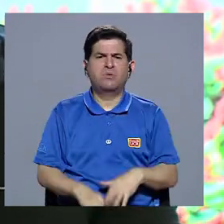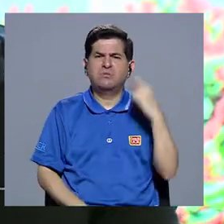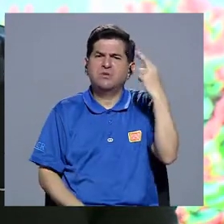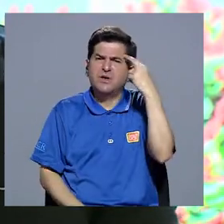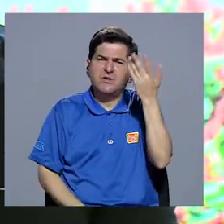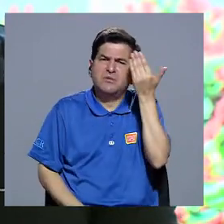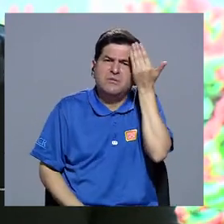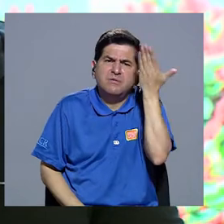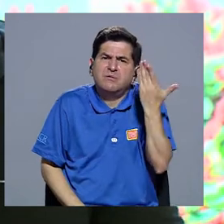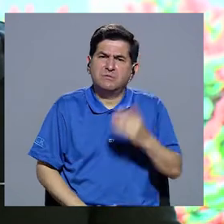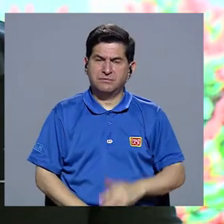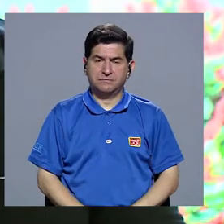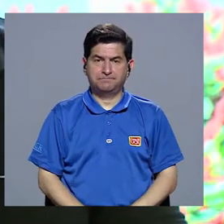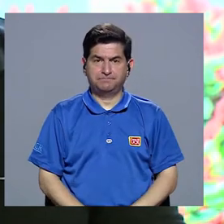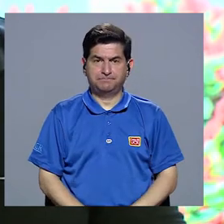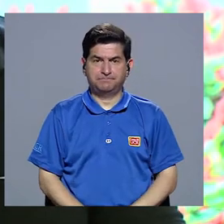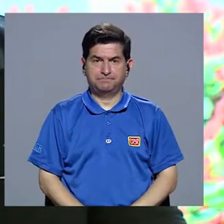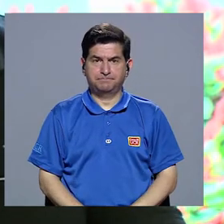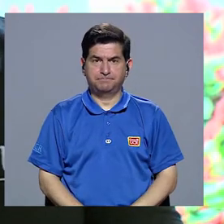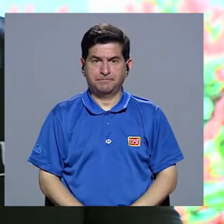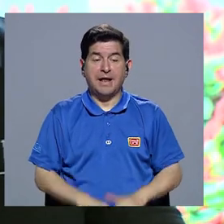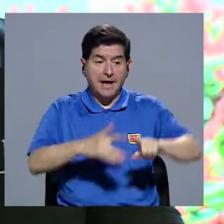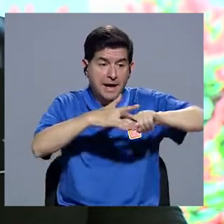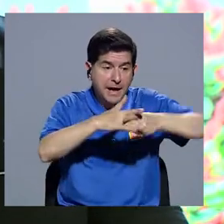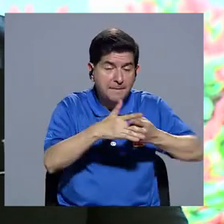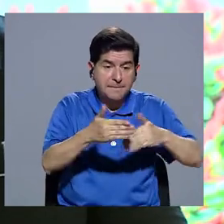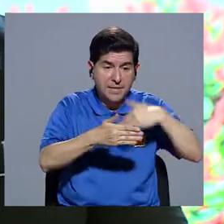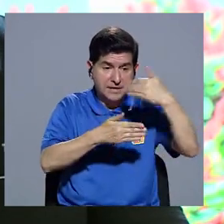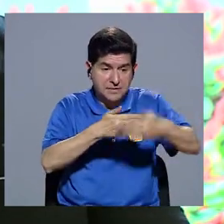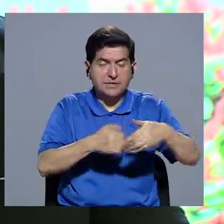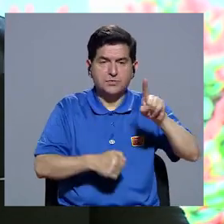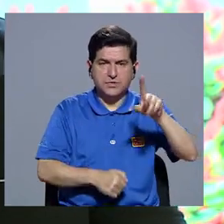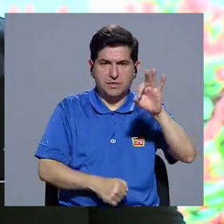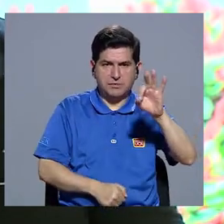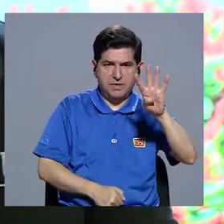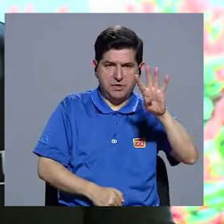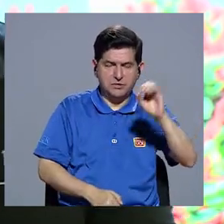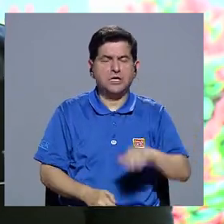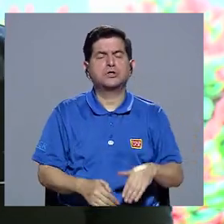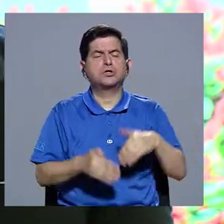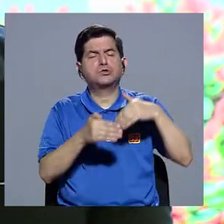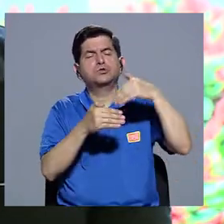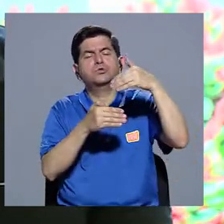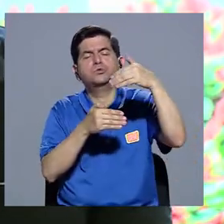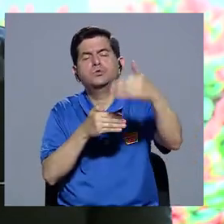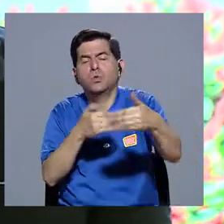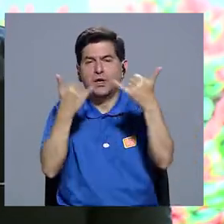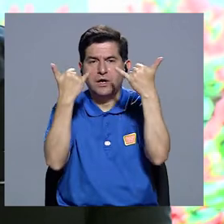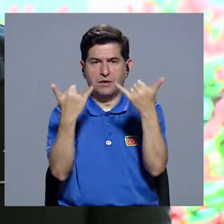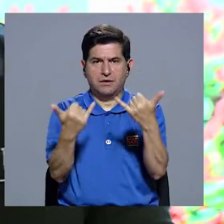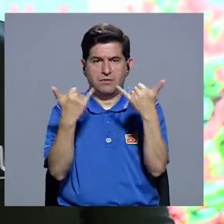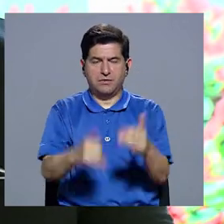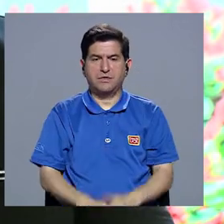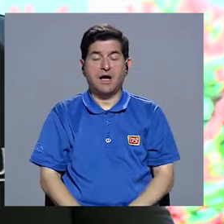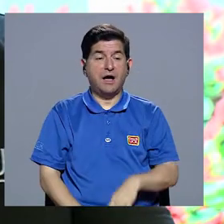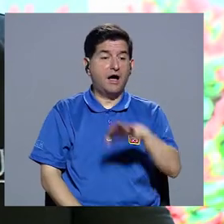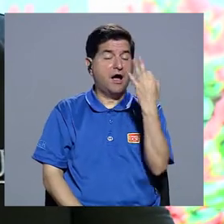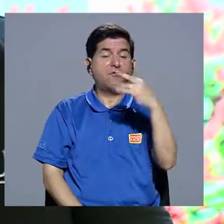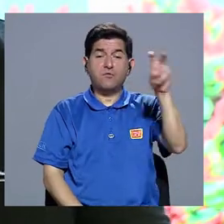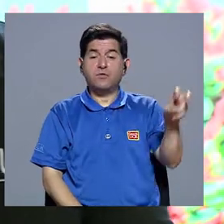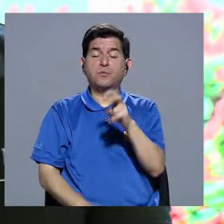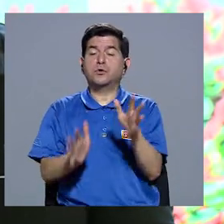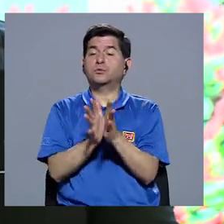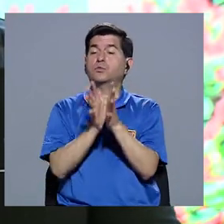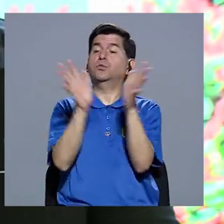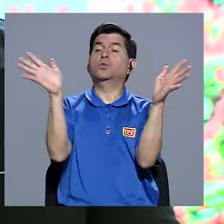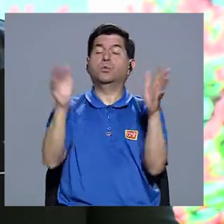Básicamente porque, bien, empiezan después de los años 1940, un poco más adelante, empiezan a verse ya más medios de transporte